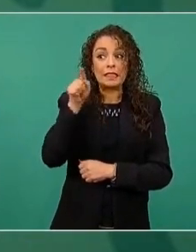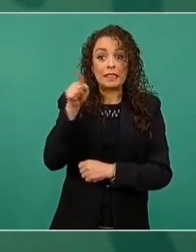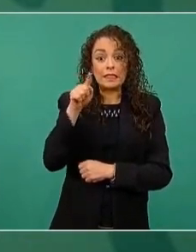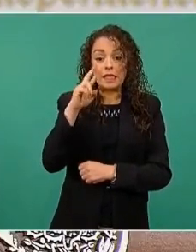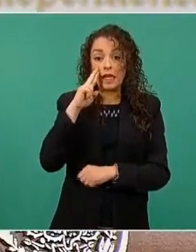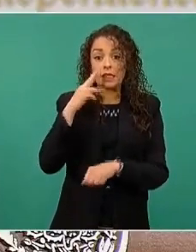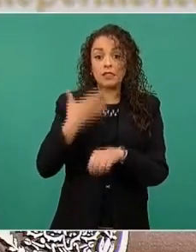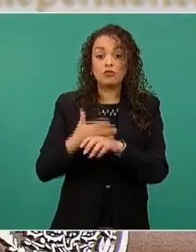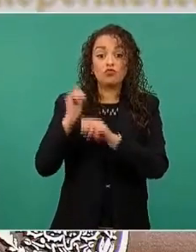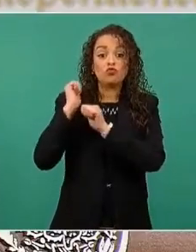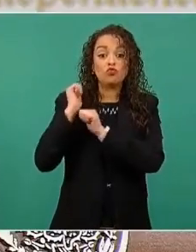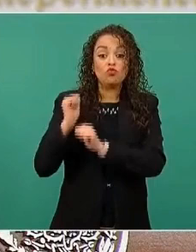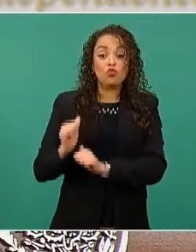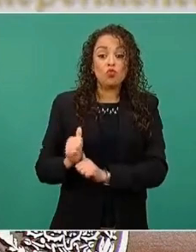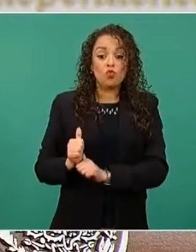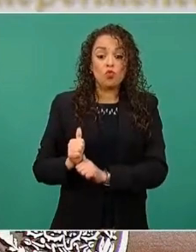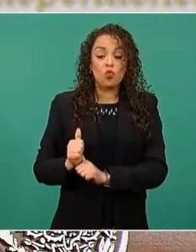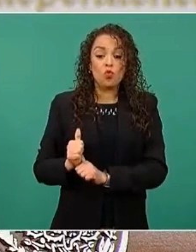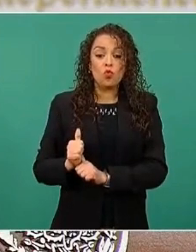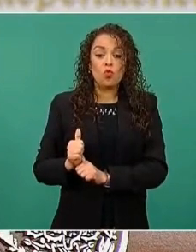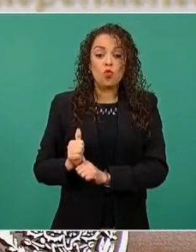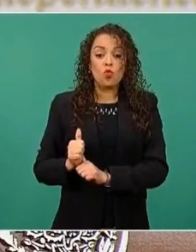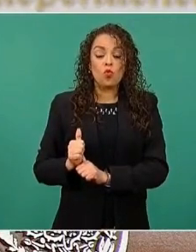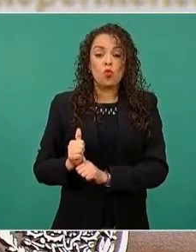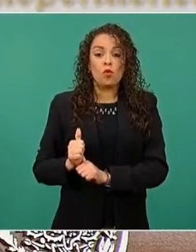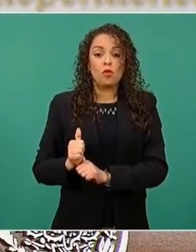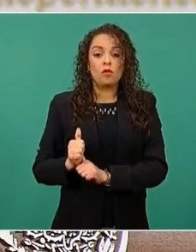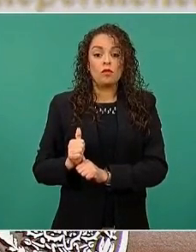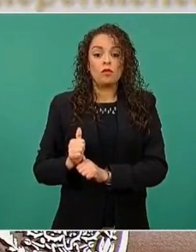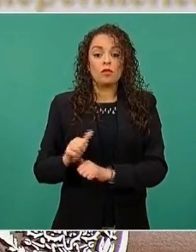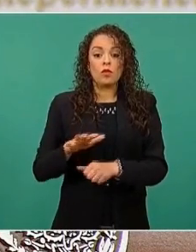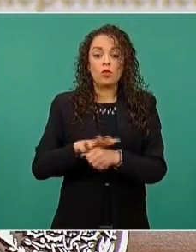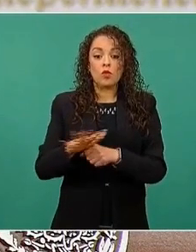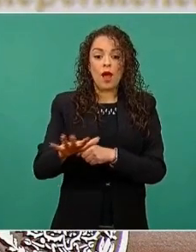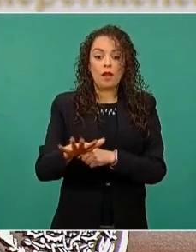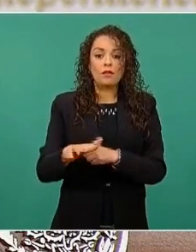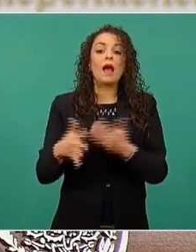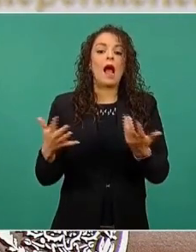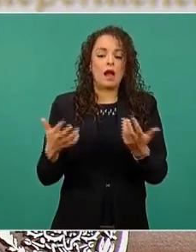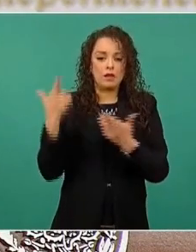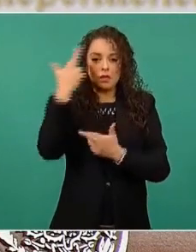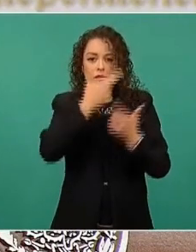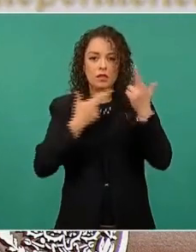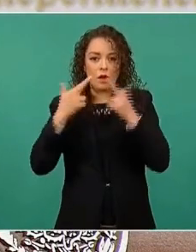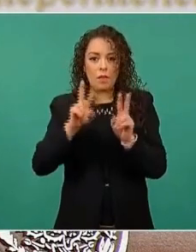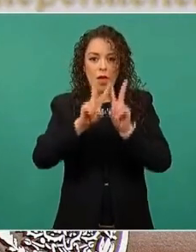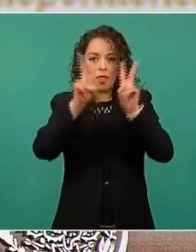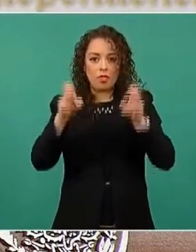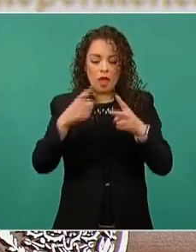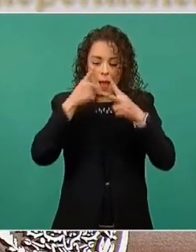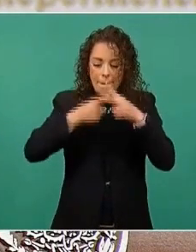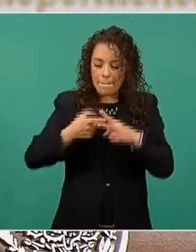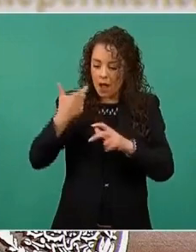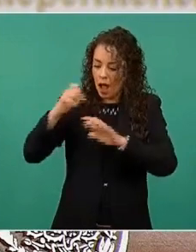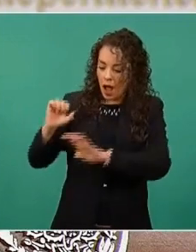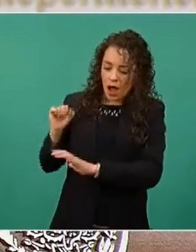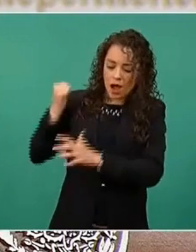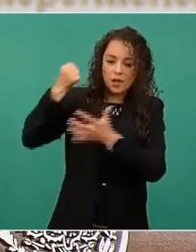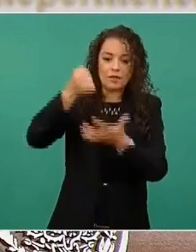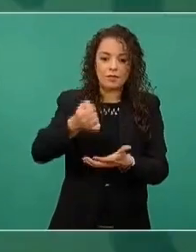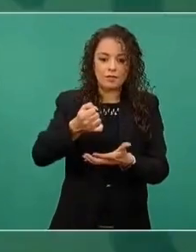del ejercicio del presupuesto. O sea, cómo estamos